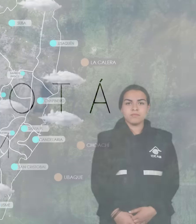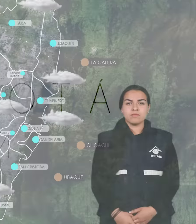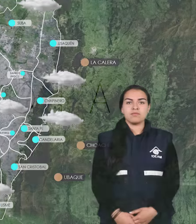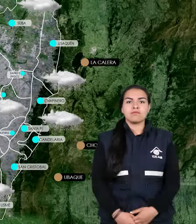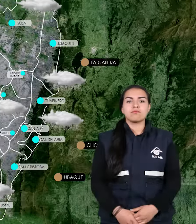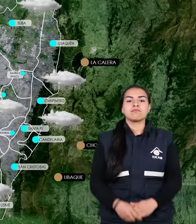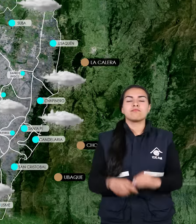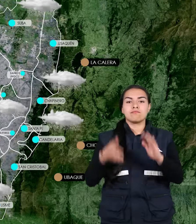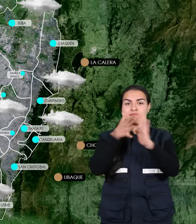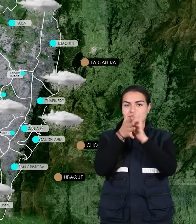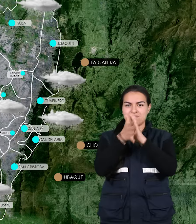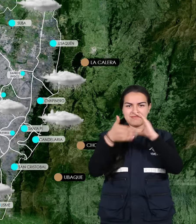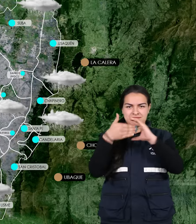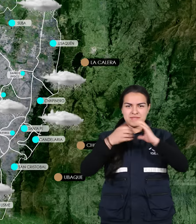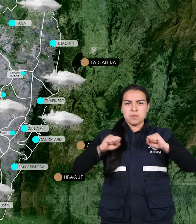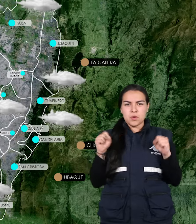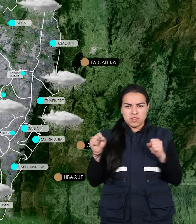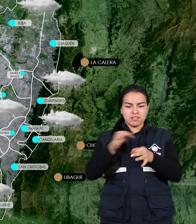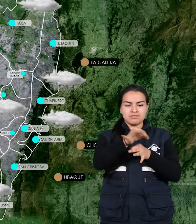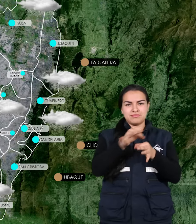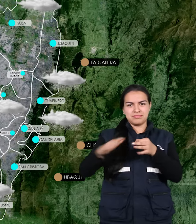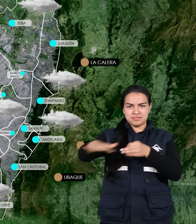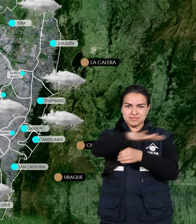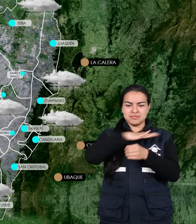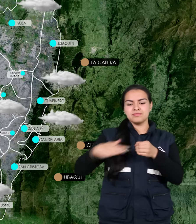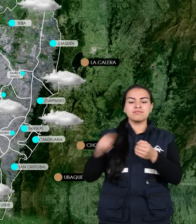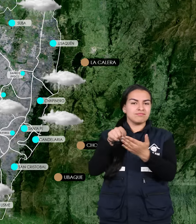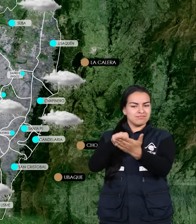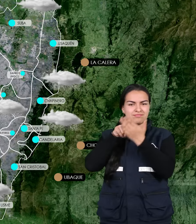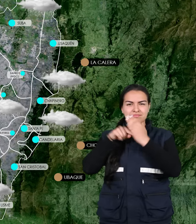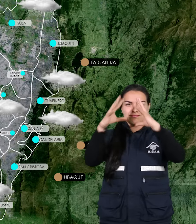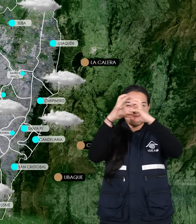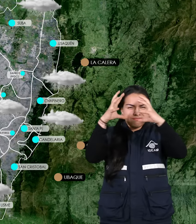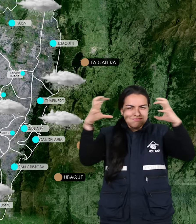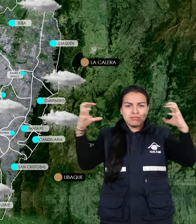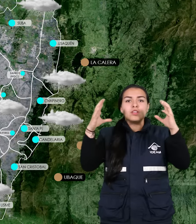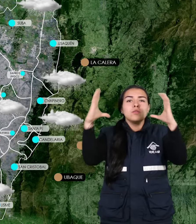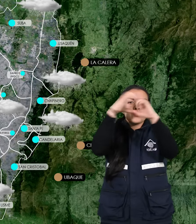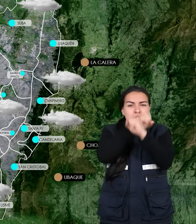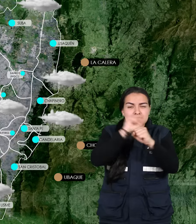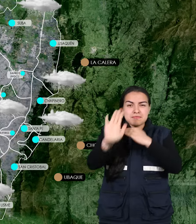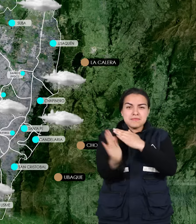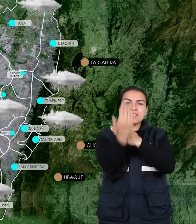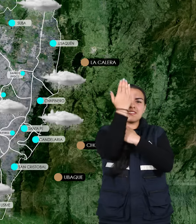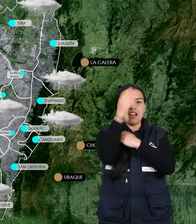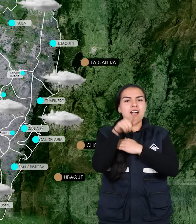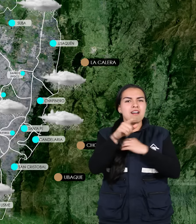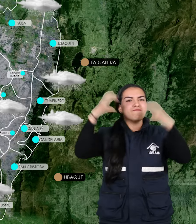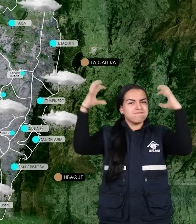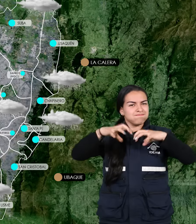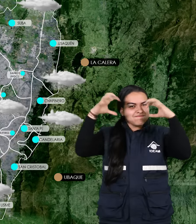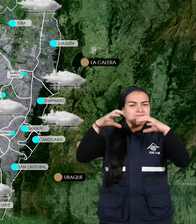El pronóstico para la capital y la sabana nos indica abundante nubosidad durante la noche y madrugada en el área con